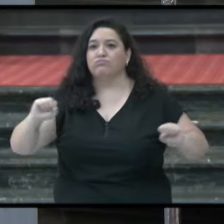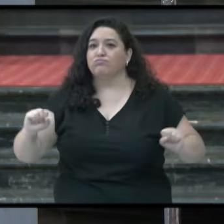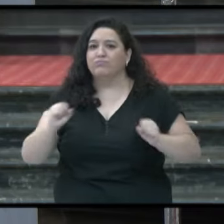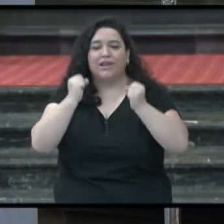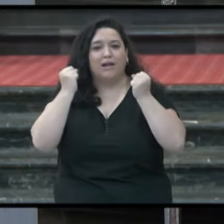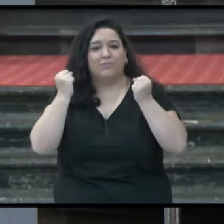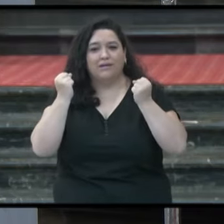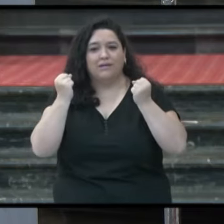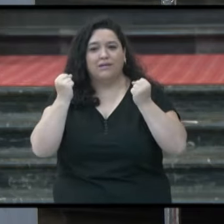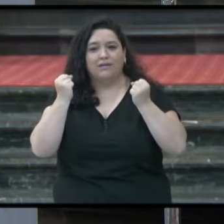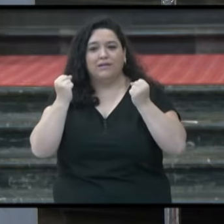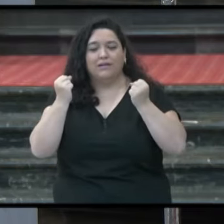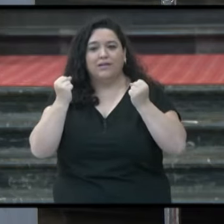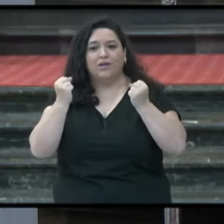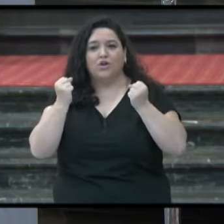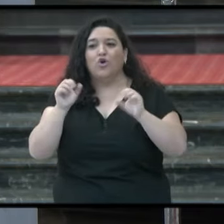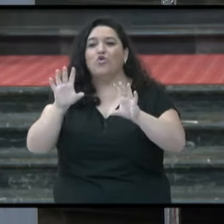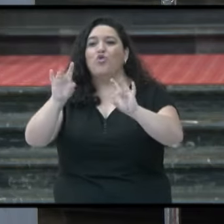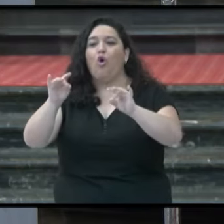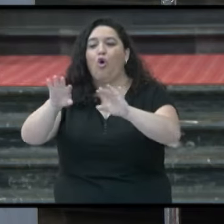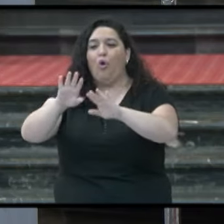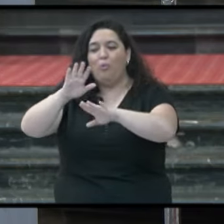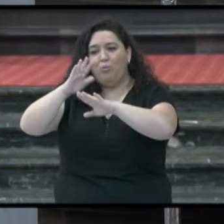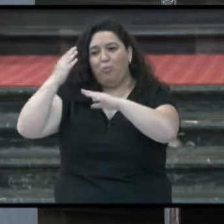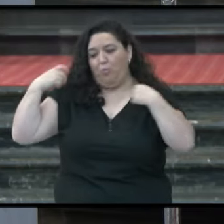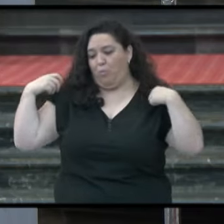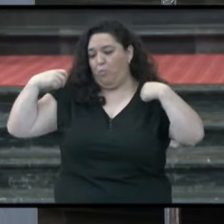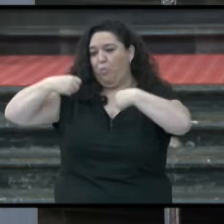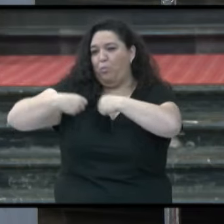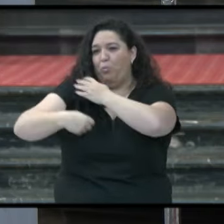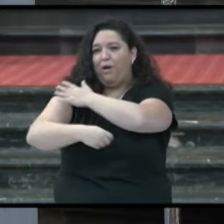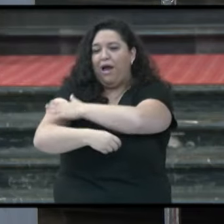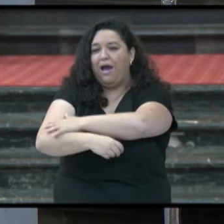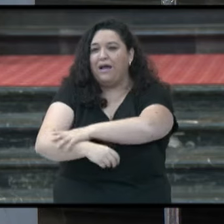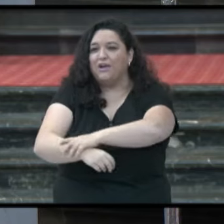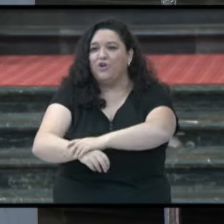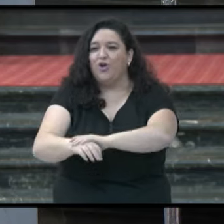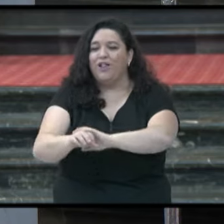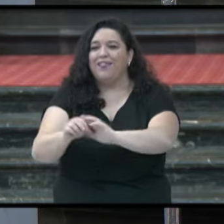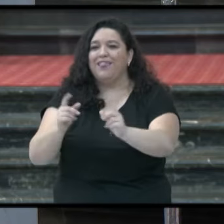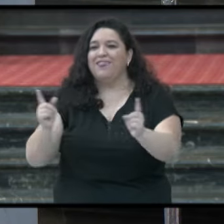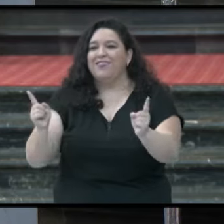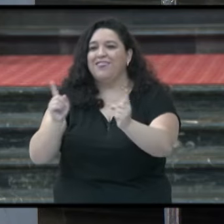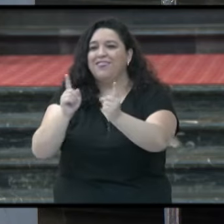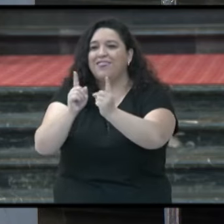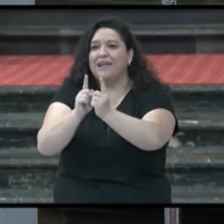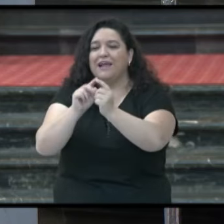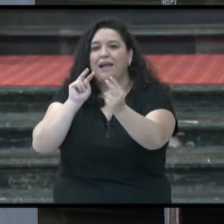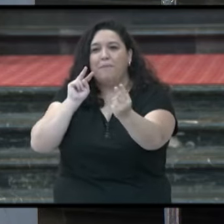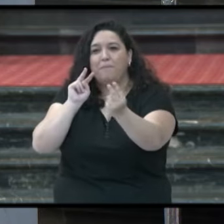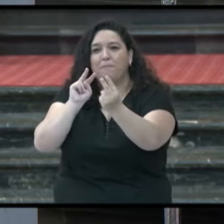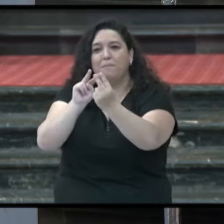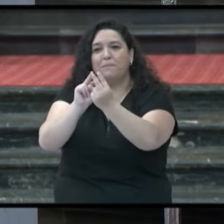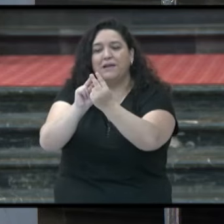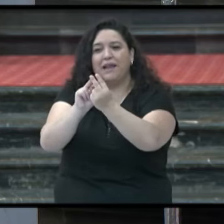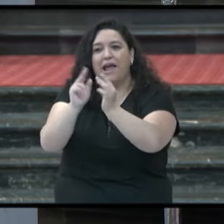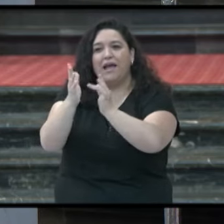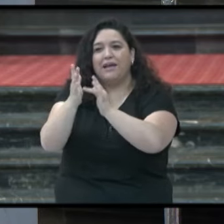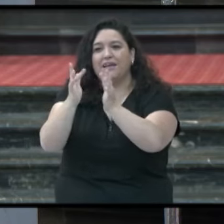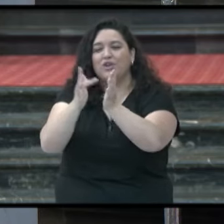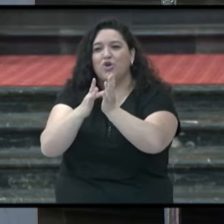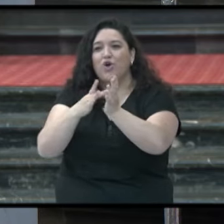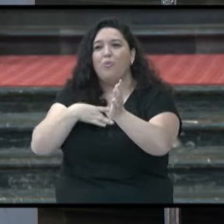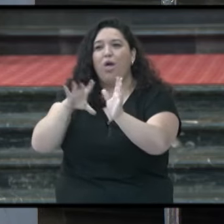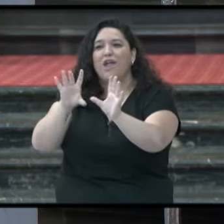Tocar la orla de su manto, acercarme a él, mirarle y poder